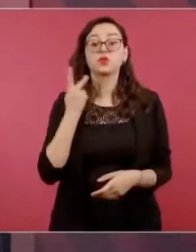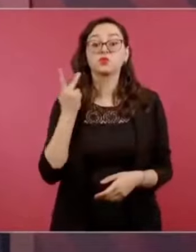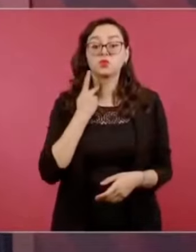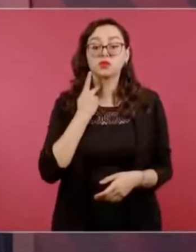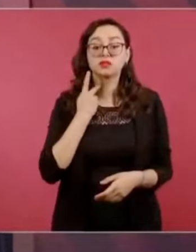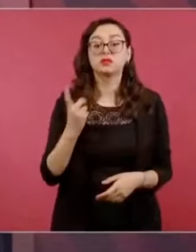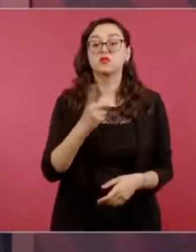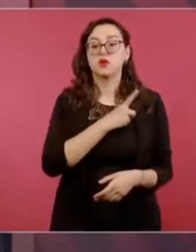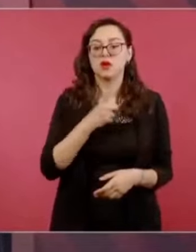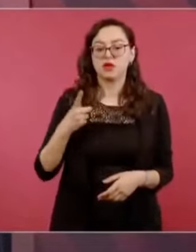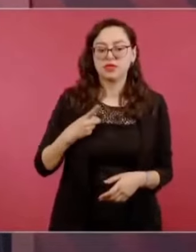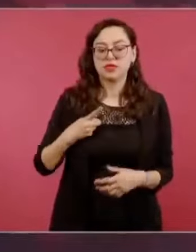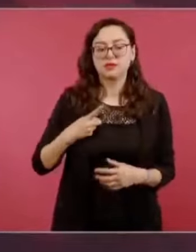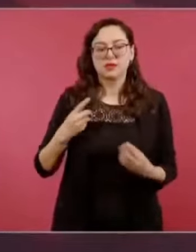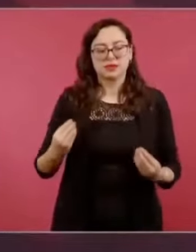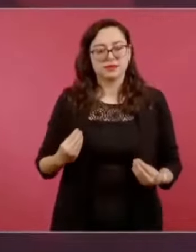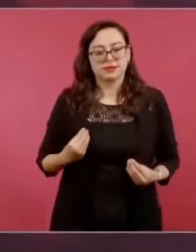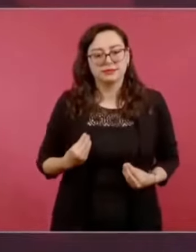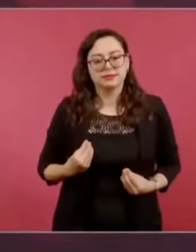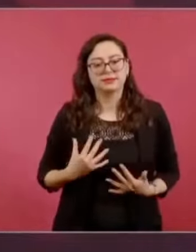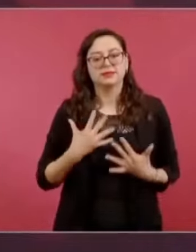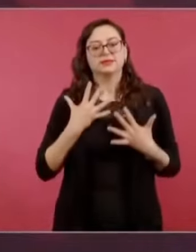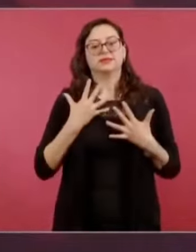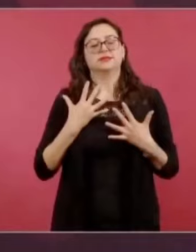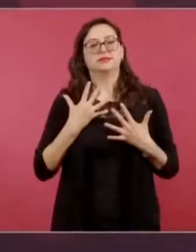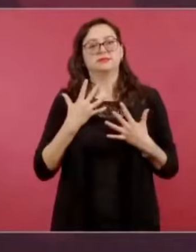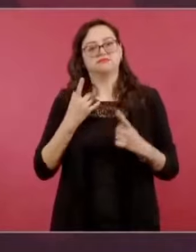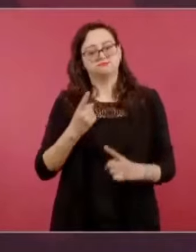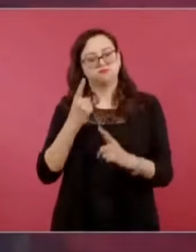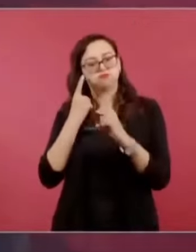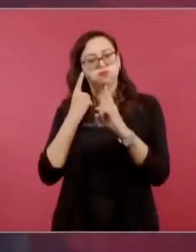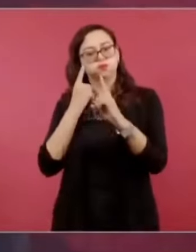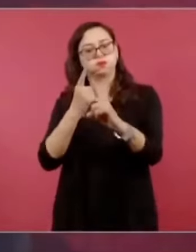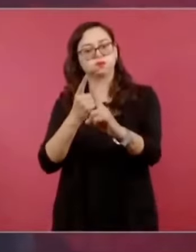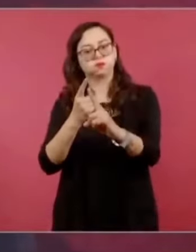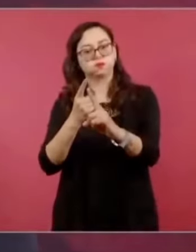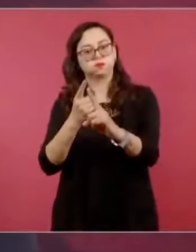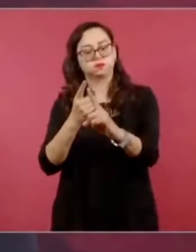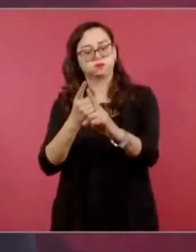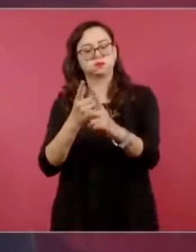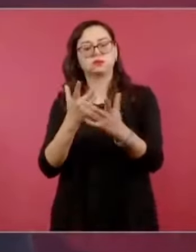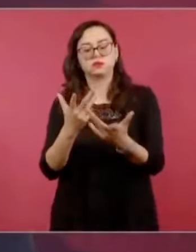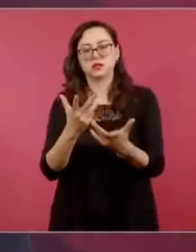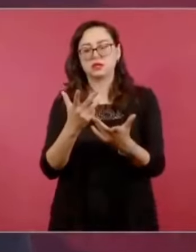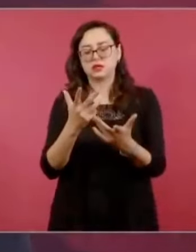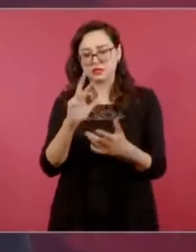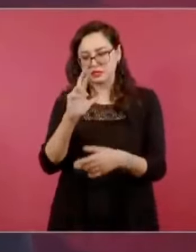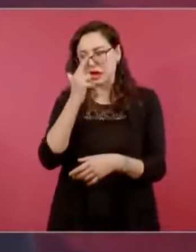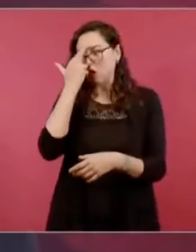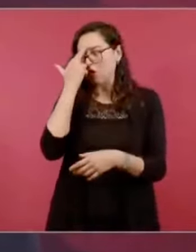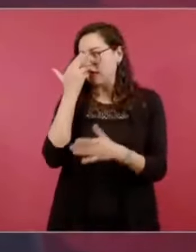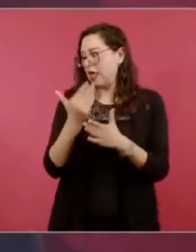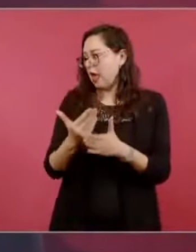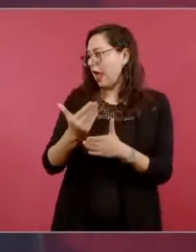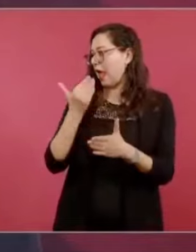inspirarnos en quienes lucharon en otros tiempos